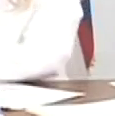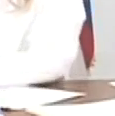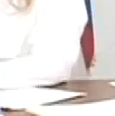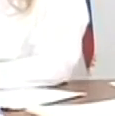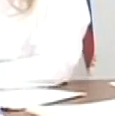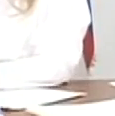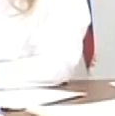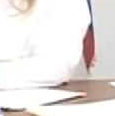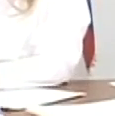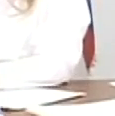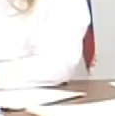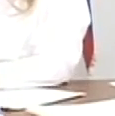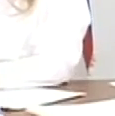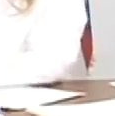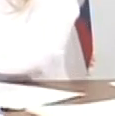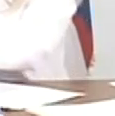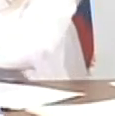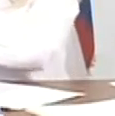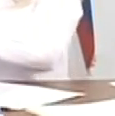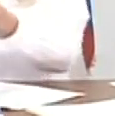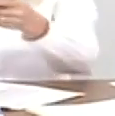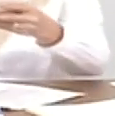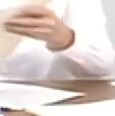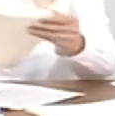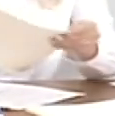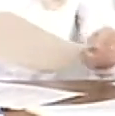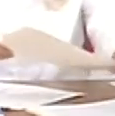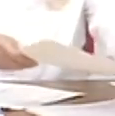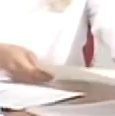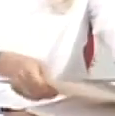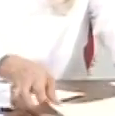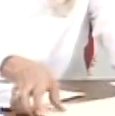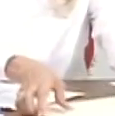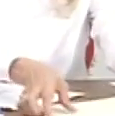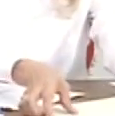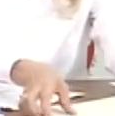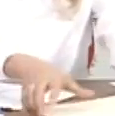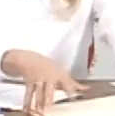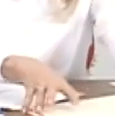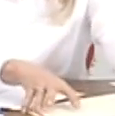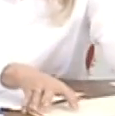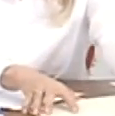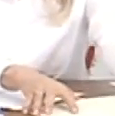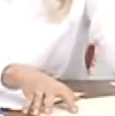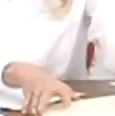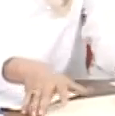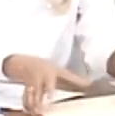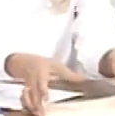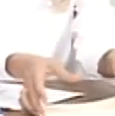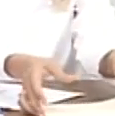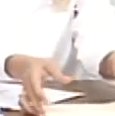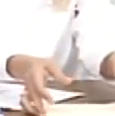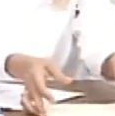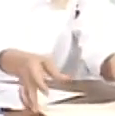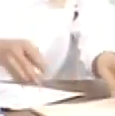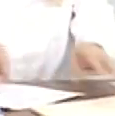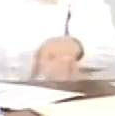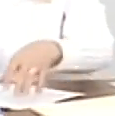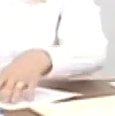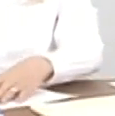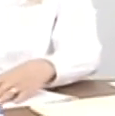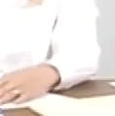Vamos, ahí están los programas solo creados en revolución, solo existentes en Venezuela. El CLAP,